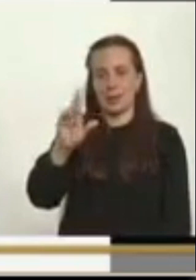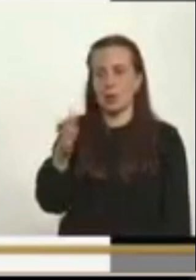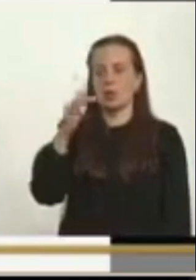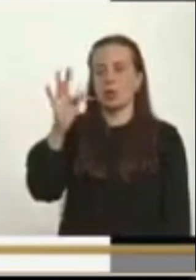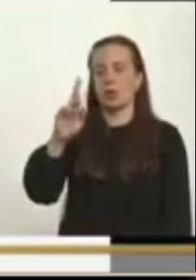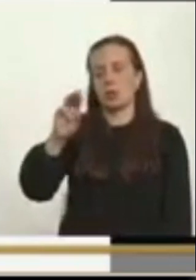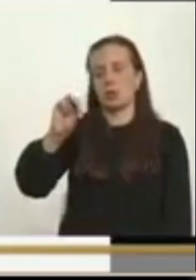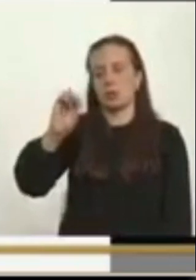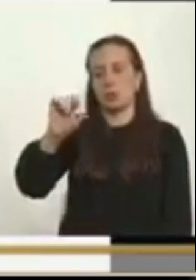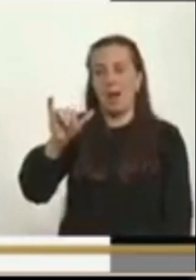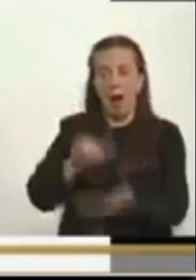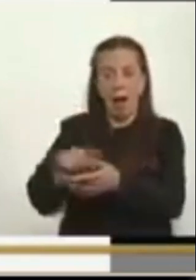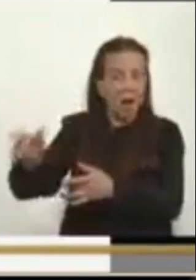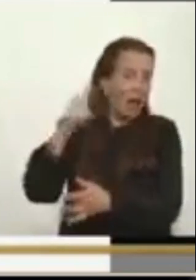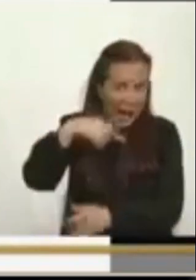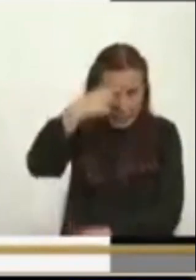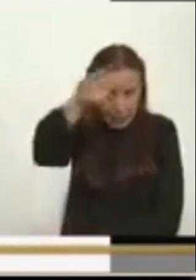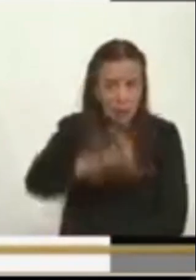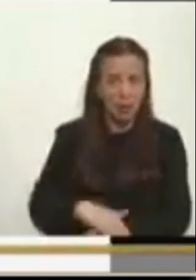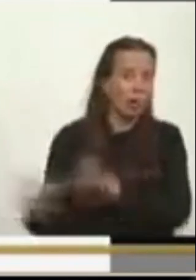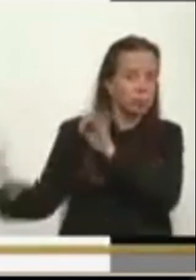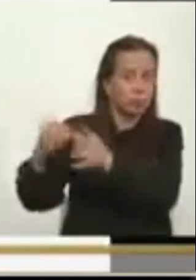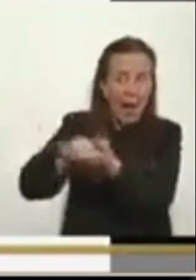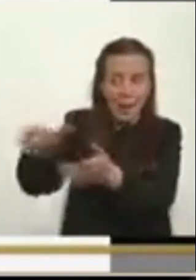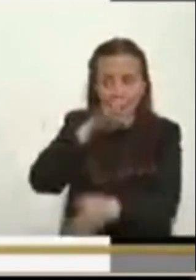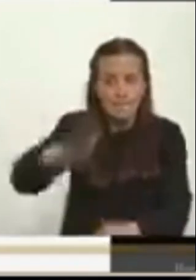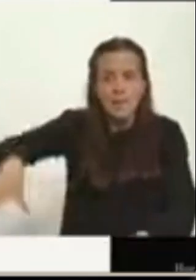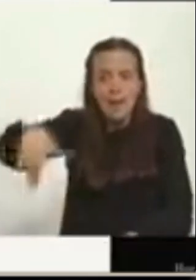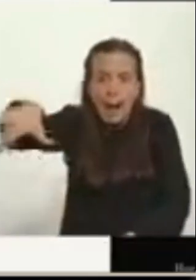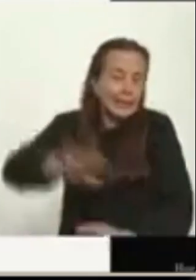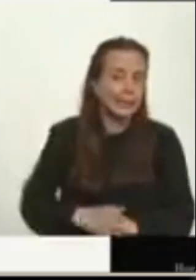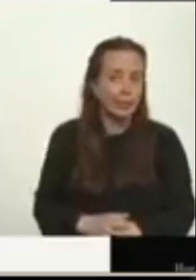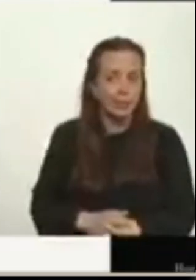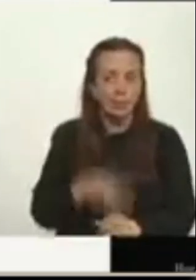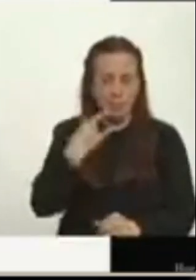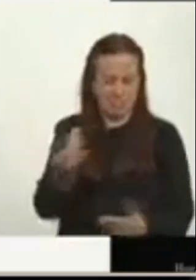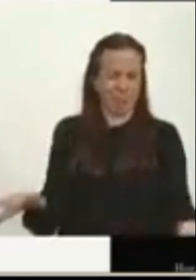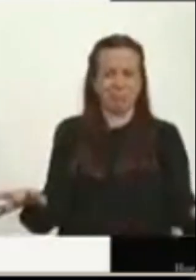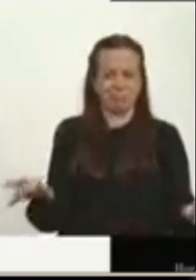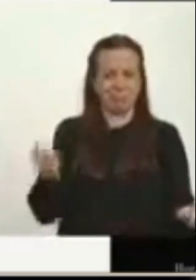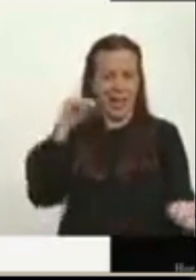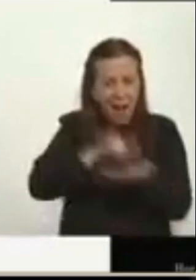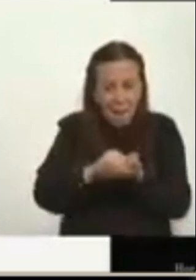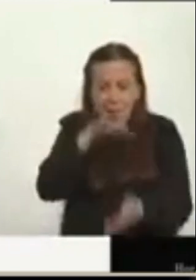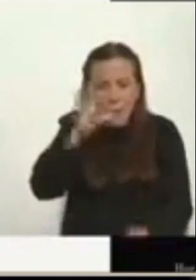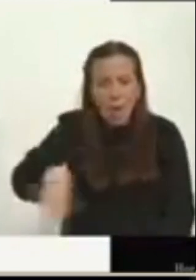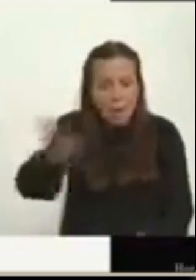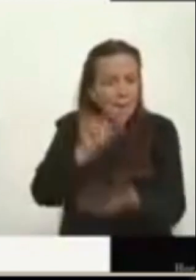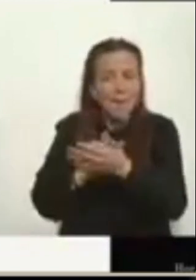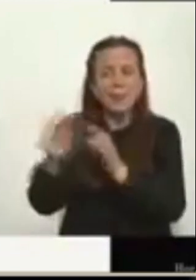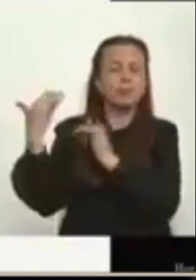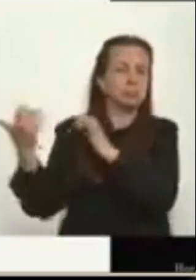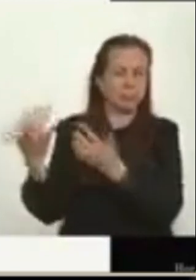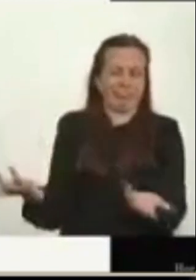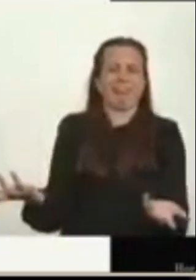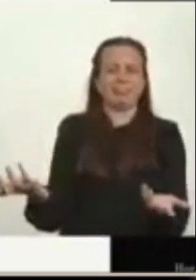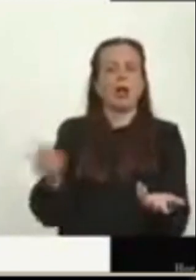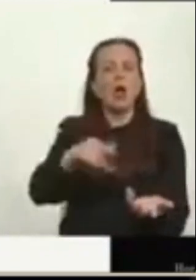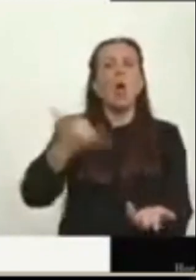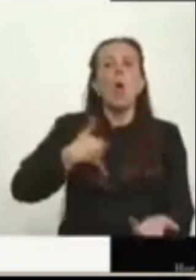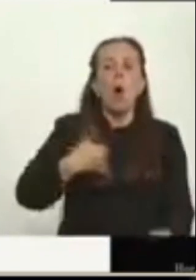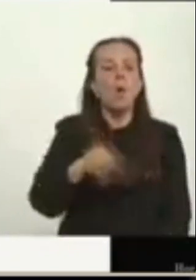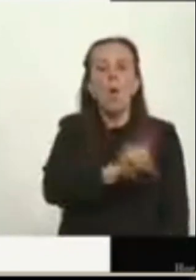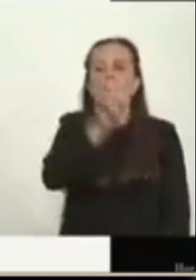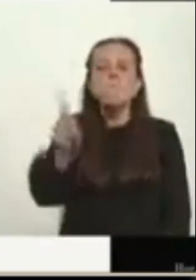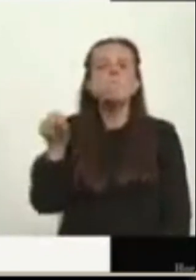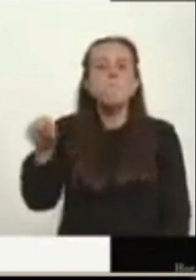hacer un combate en su finca. ¿Qué cosa tan interesante? Un combate en la propia finca. Este joven estaba,